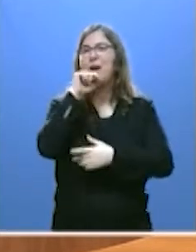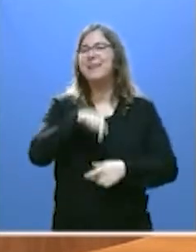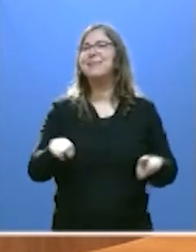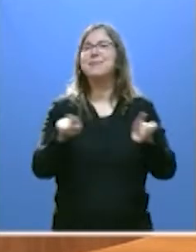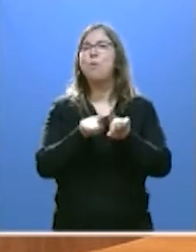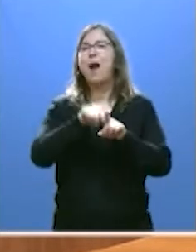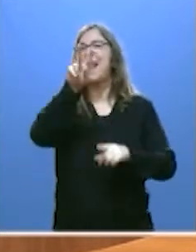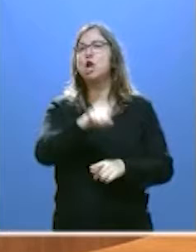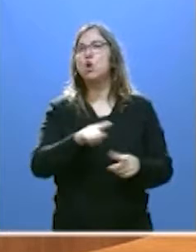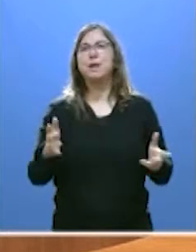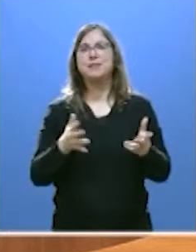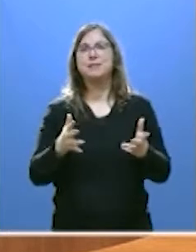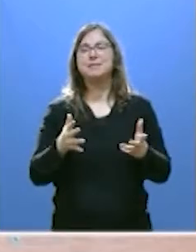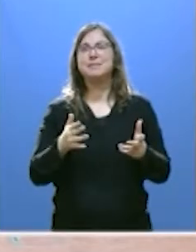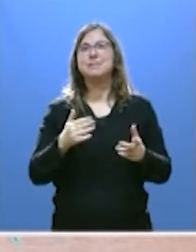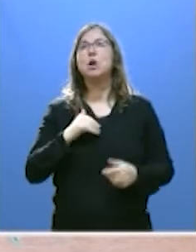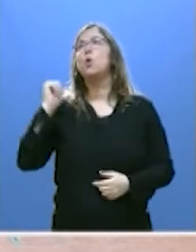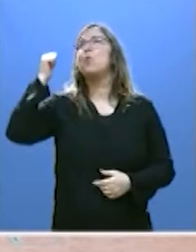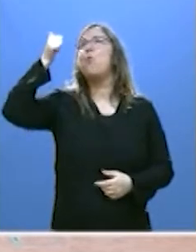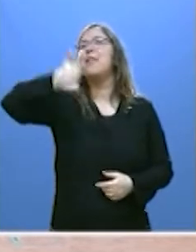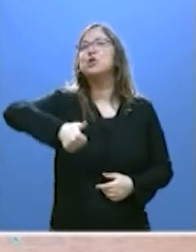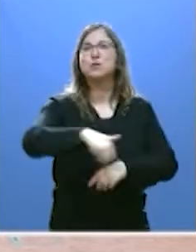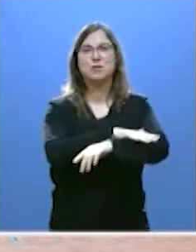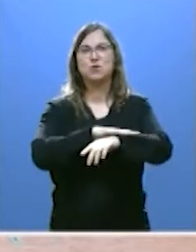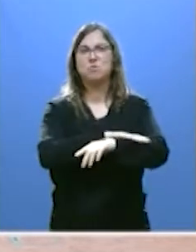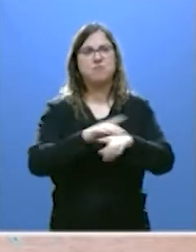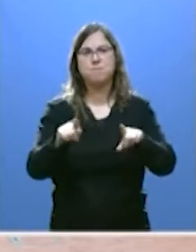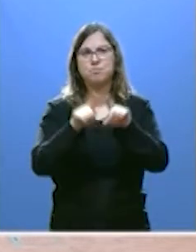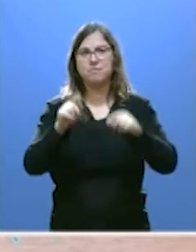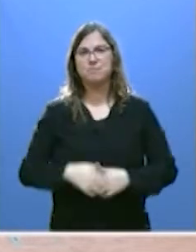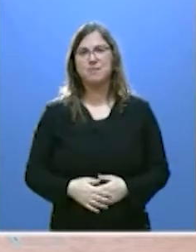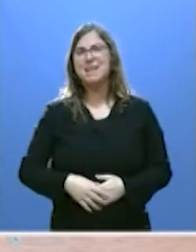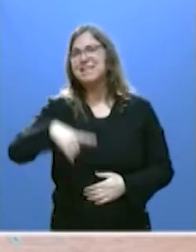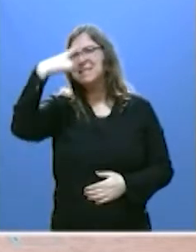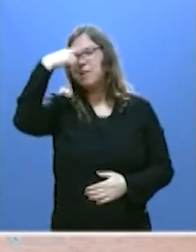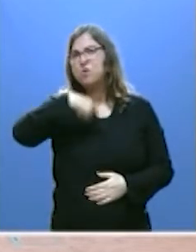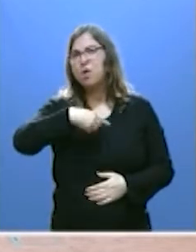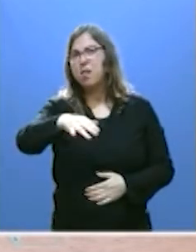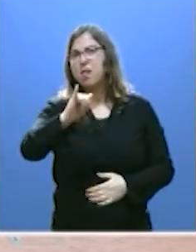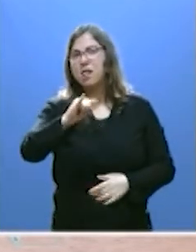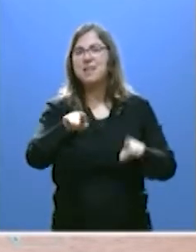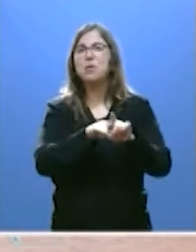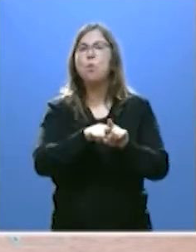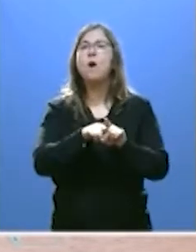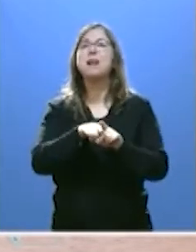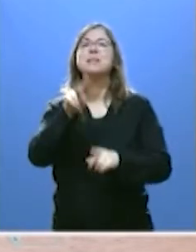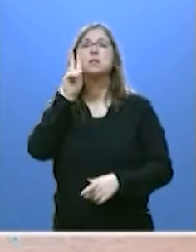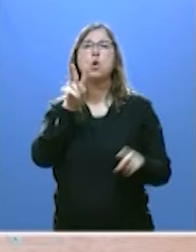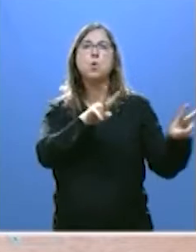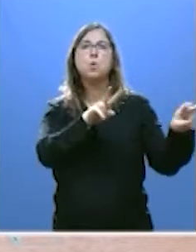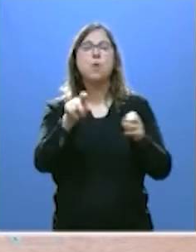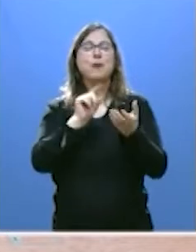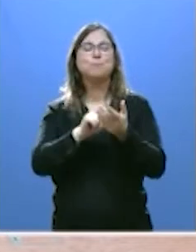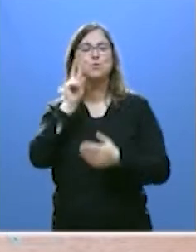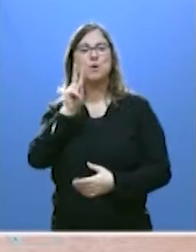trata de cuántos años lleve uno gobernando, sino de tener una nueva visión, una mirada